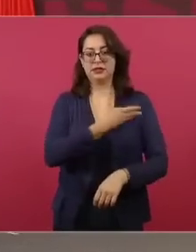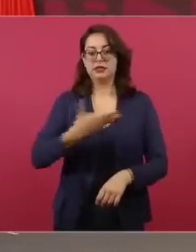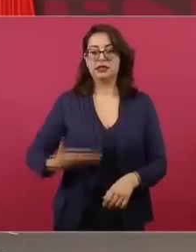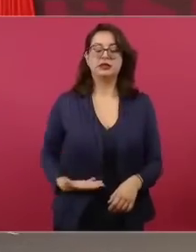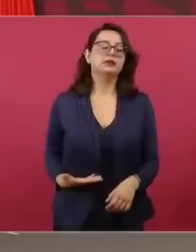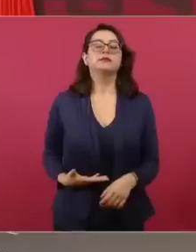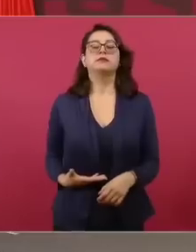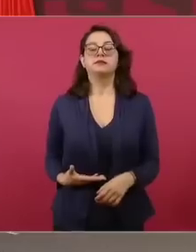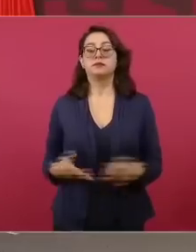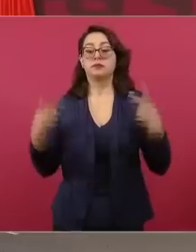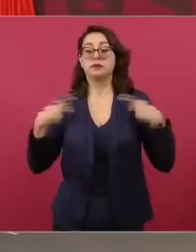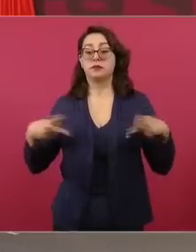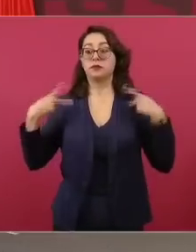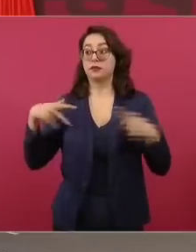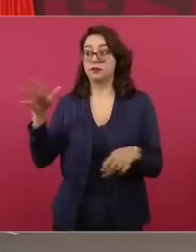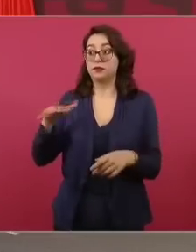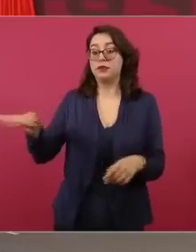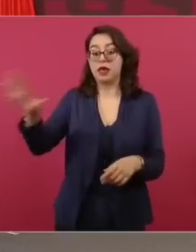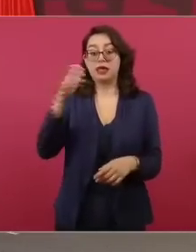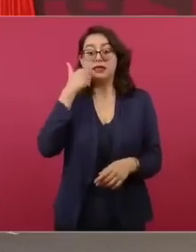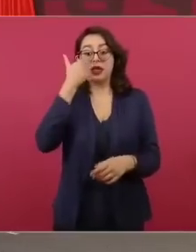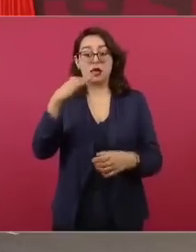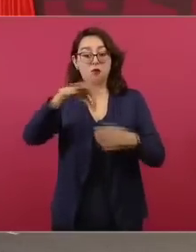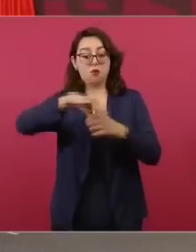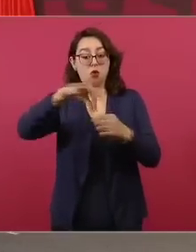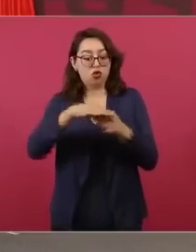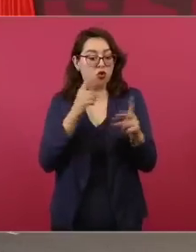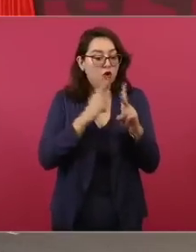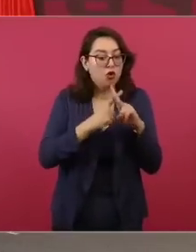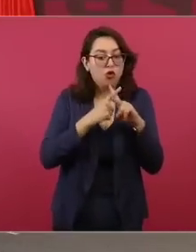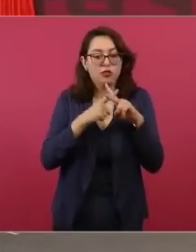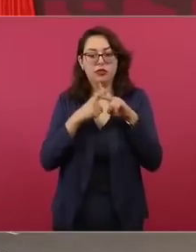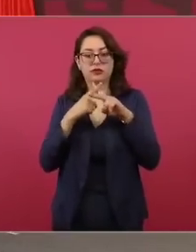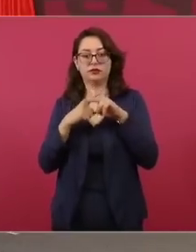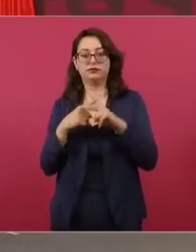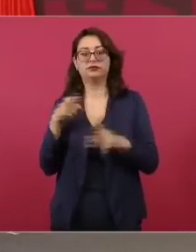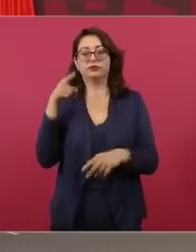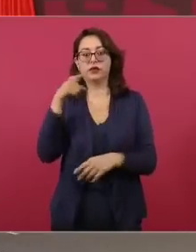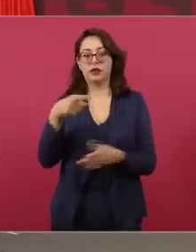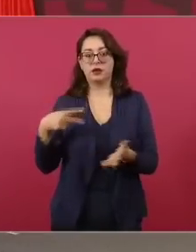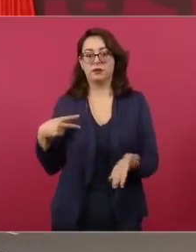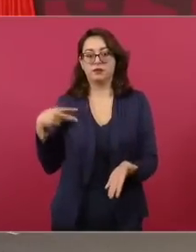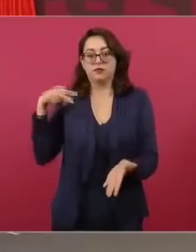este es Anaya.